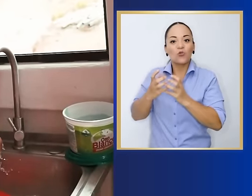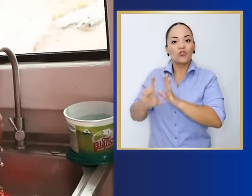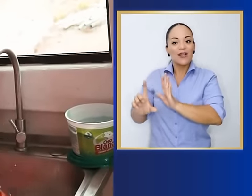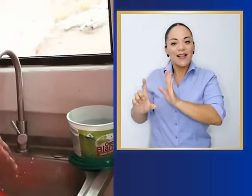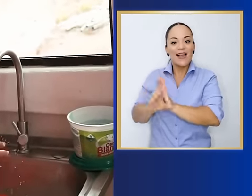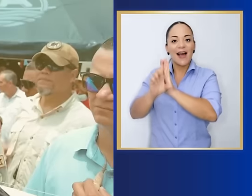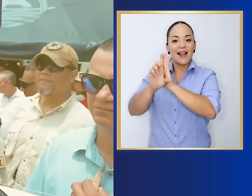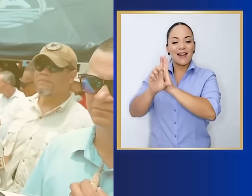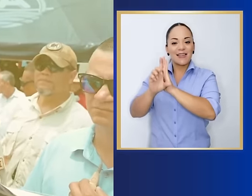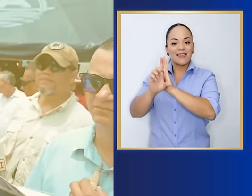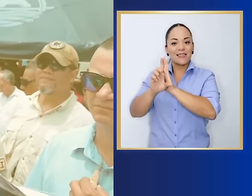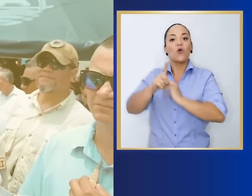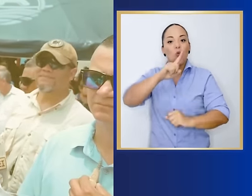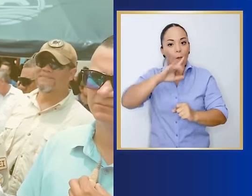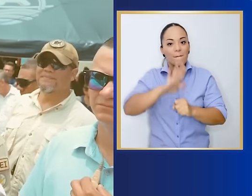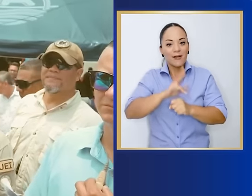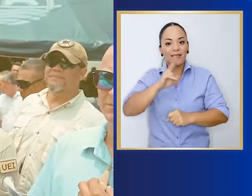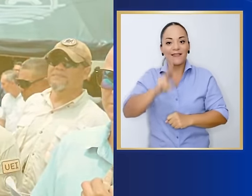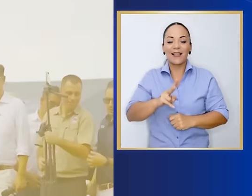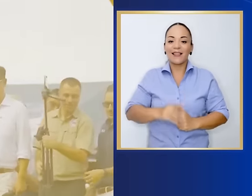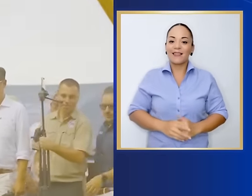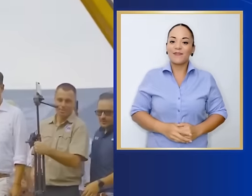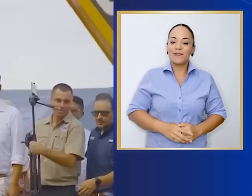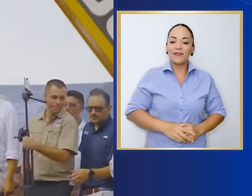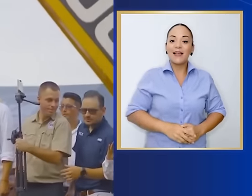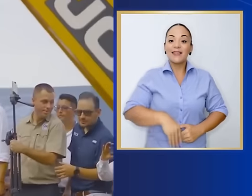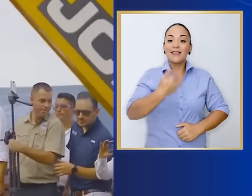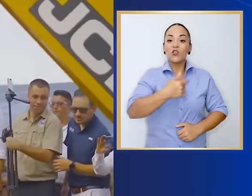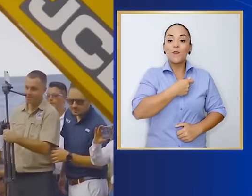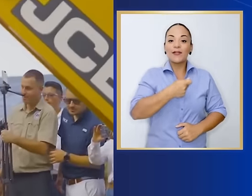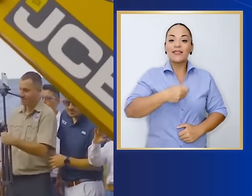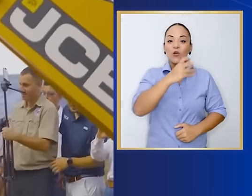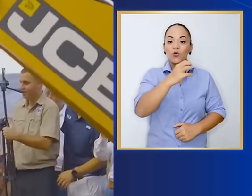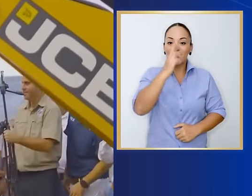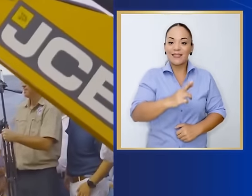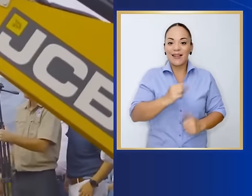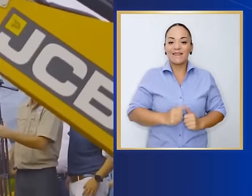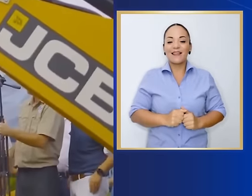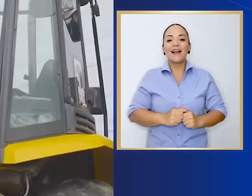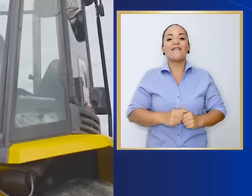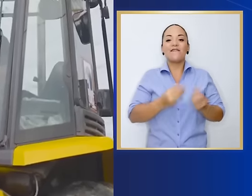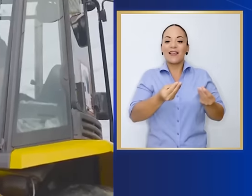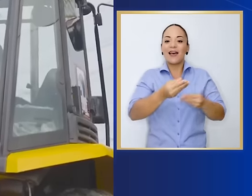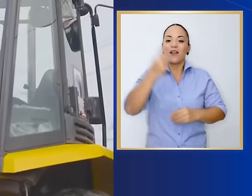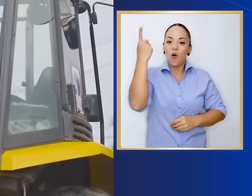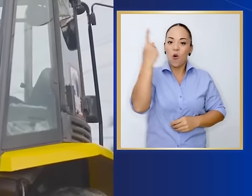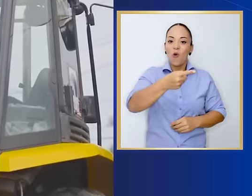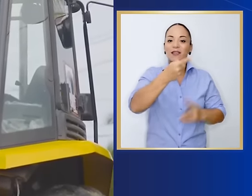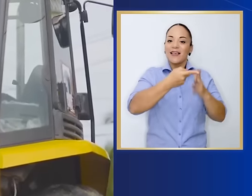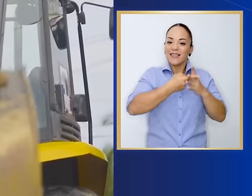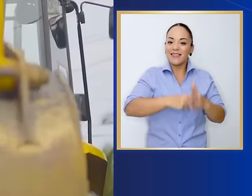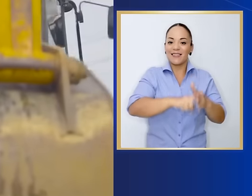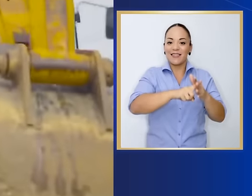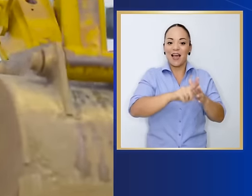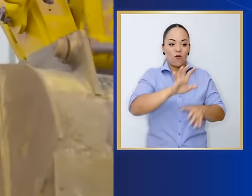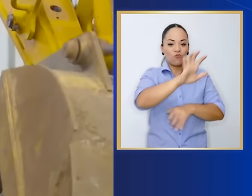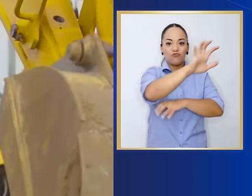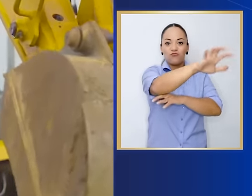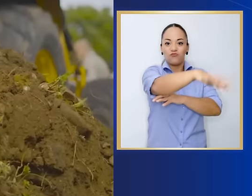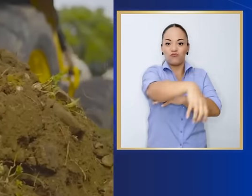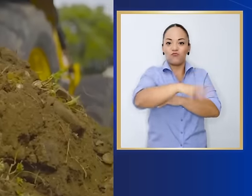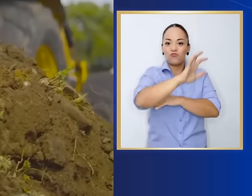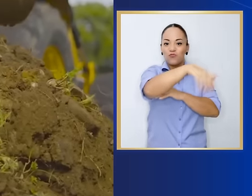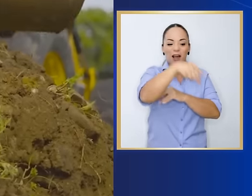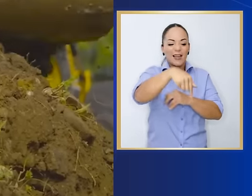legítimas en realidad. El presidente de la República lo que va a dar es la orden de inicio a los operarios.